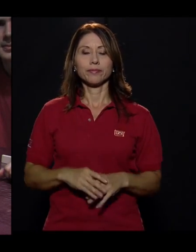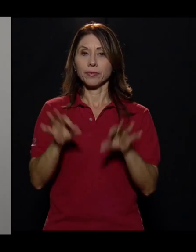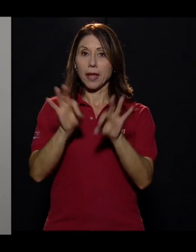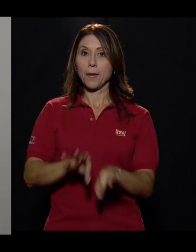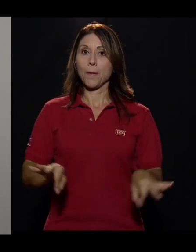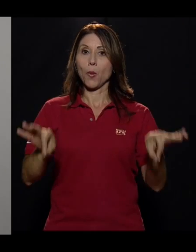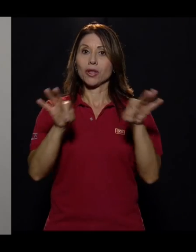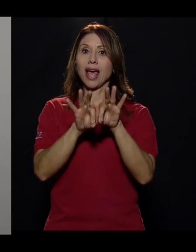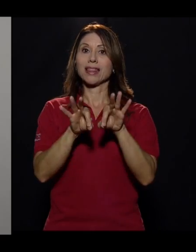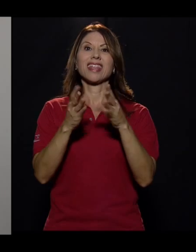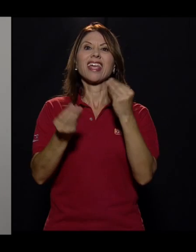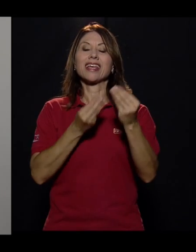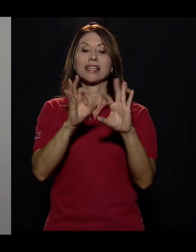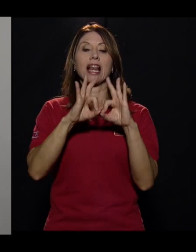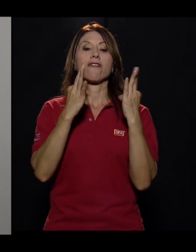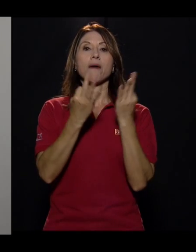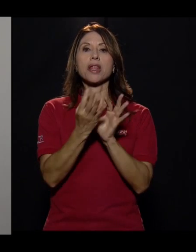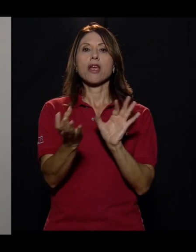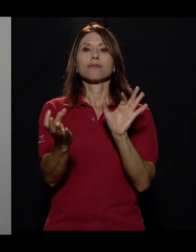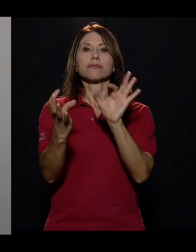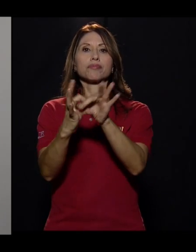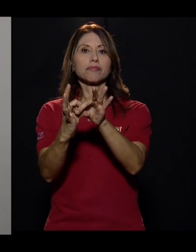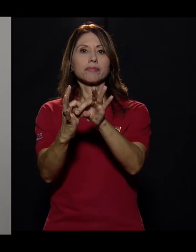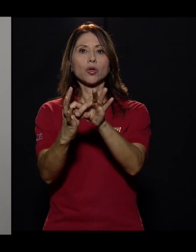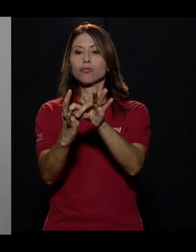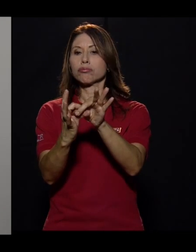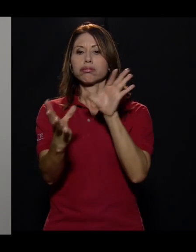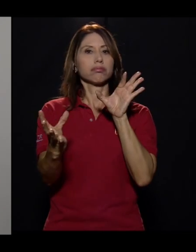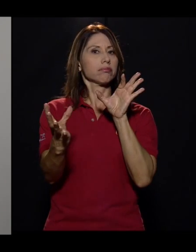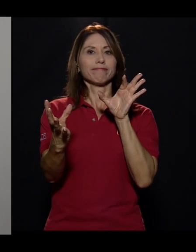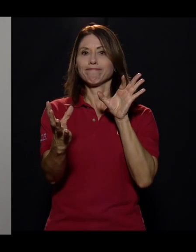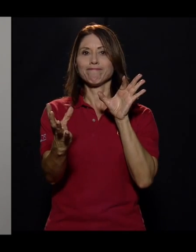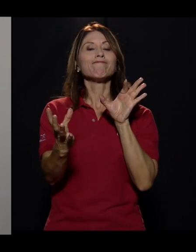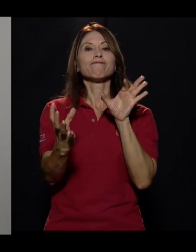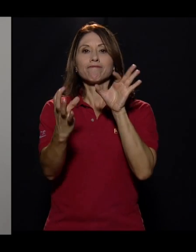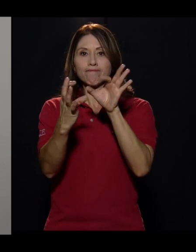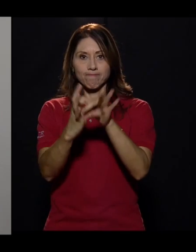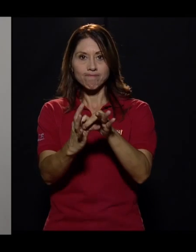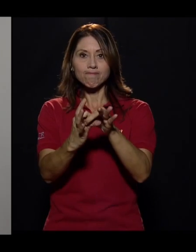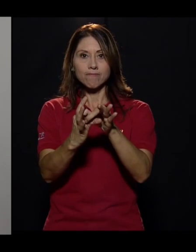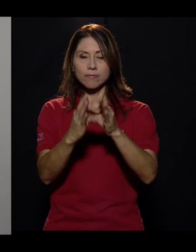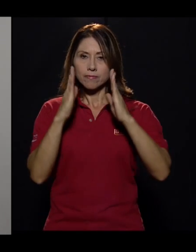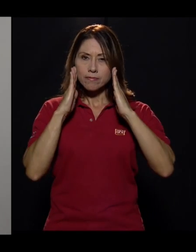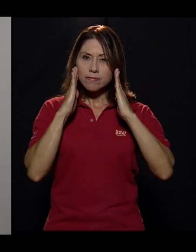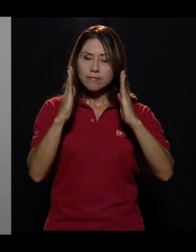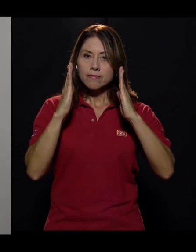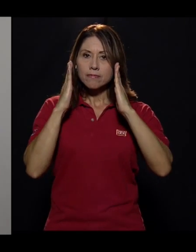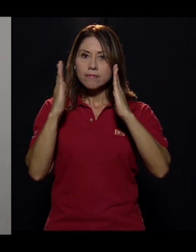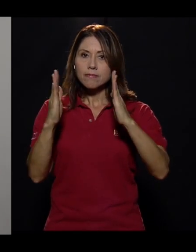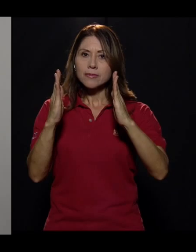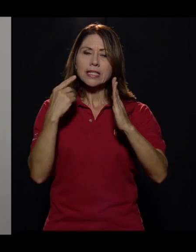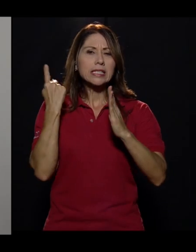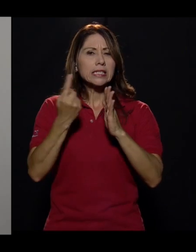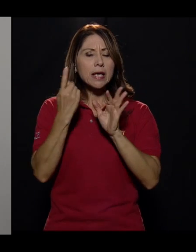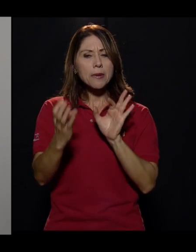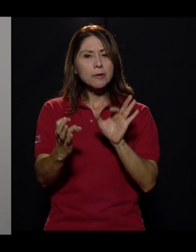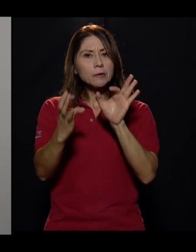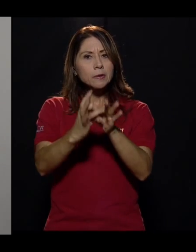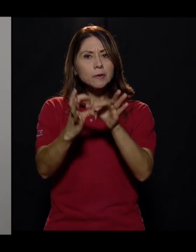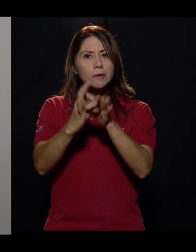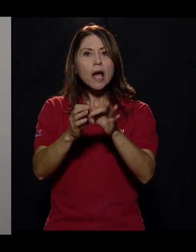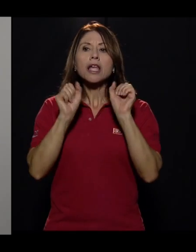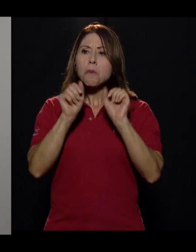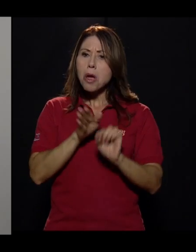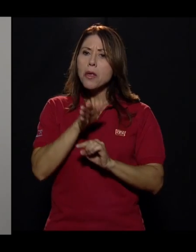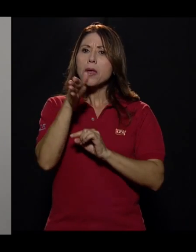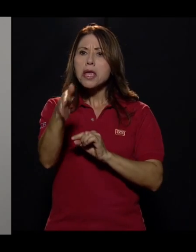Lo importante es que la familia no se desligue, que sigan siempre atentos, que estén muy de la mano, que